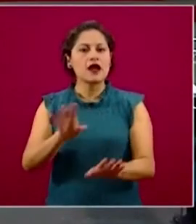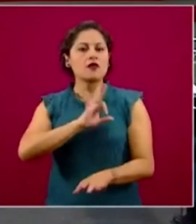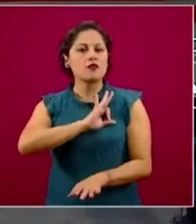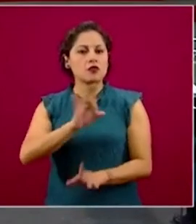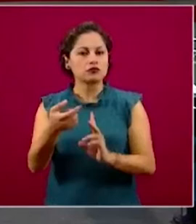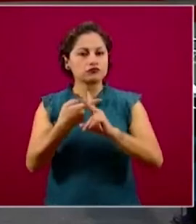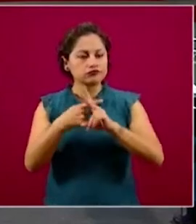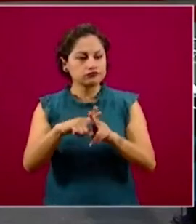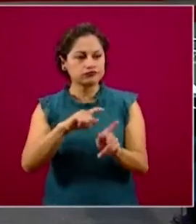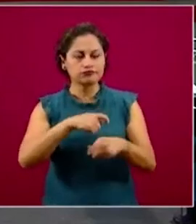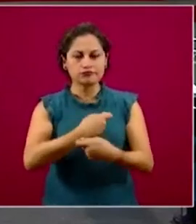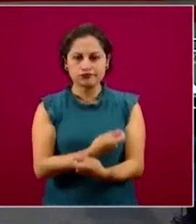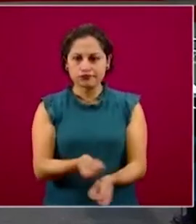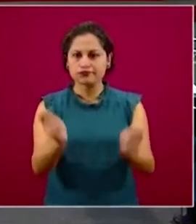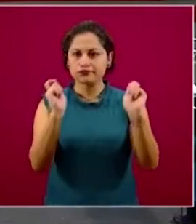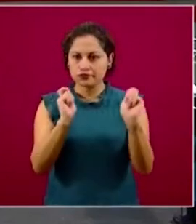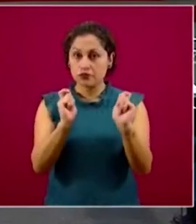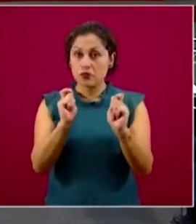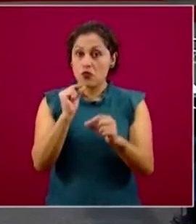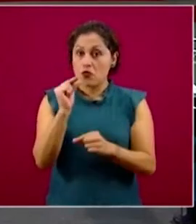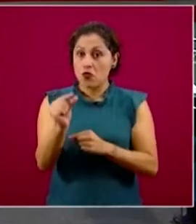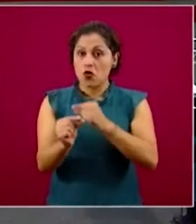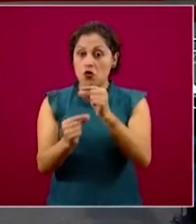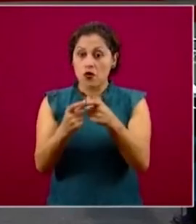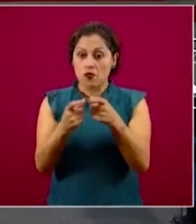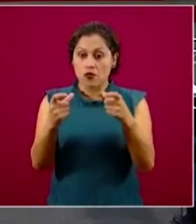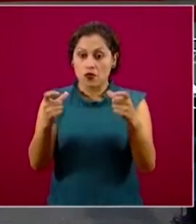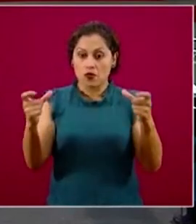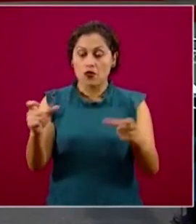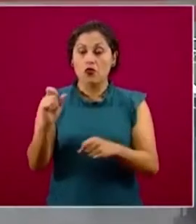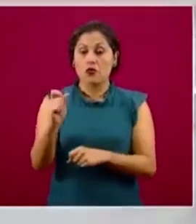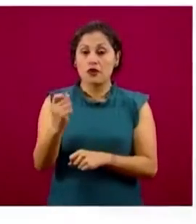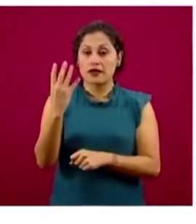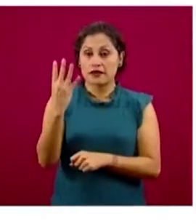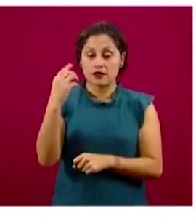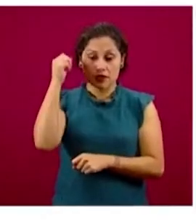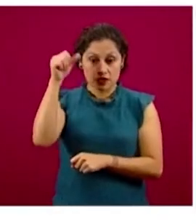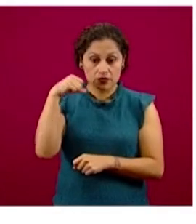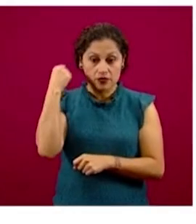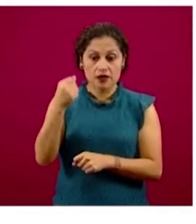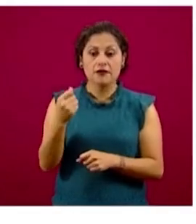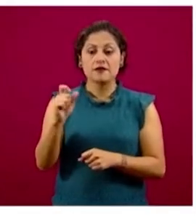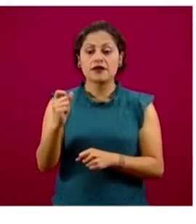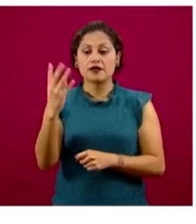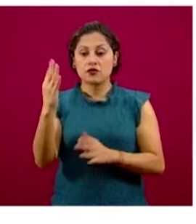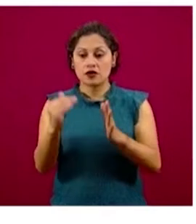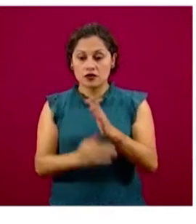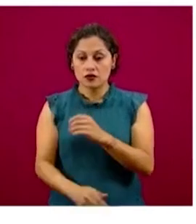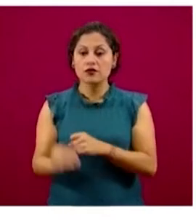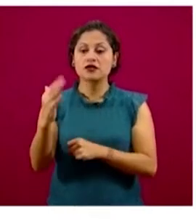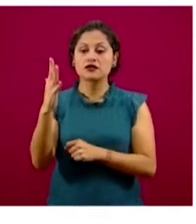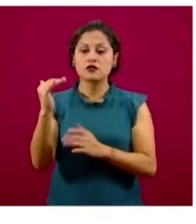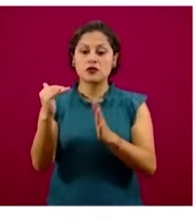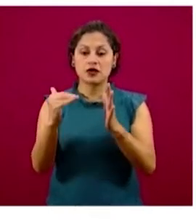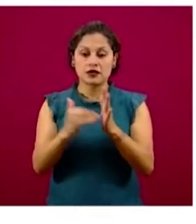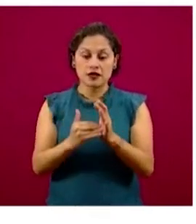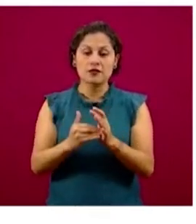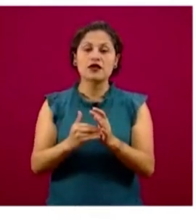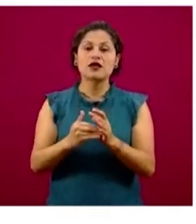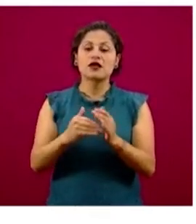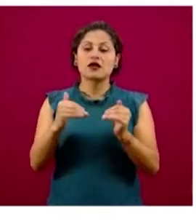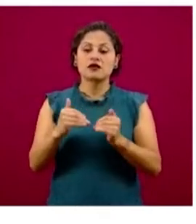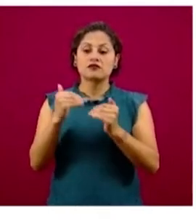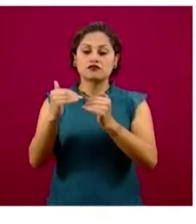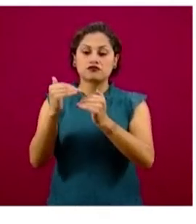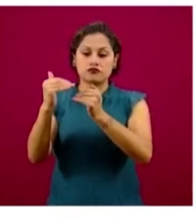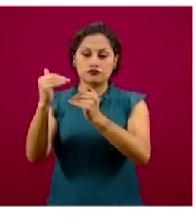Así ha ido incrementándose, el 24 de abril fueron 24 mil, 50 mil, el 25, el 26 de abril fueron